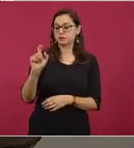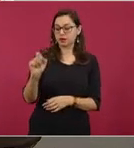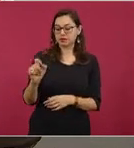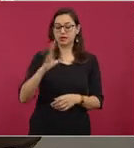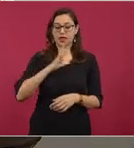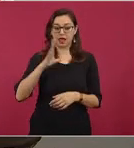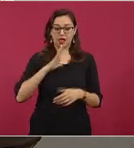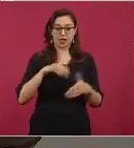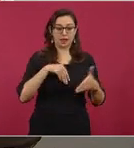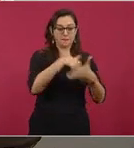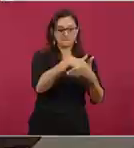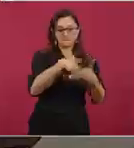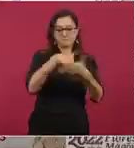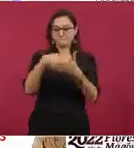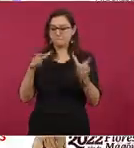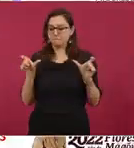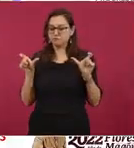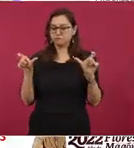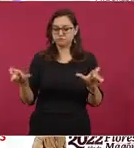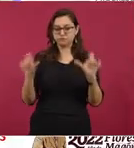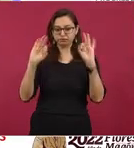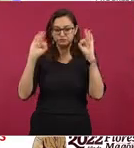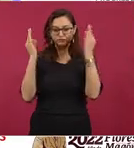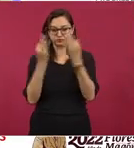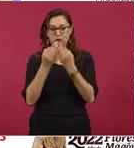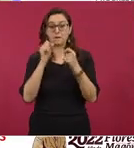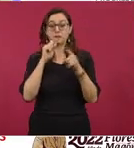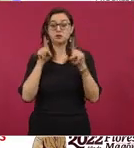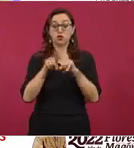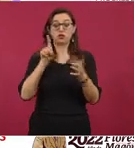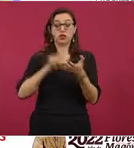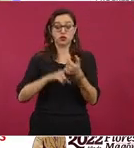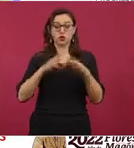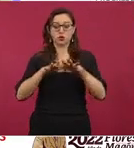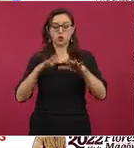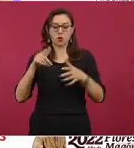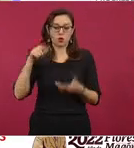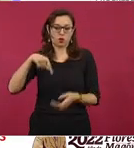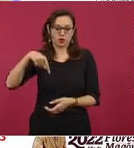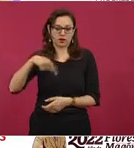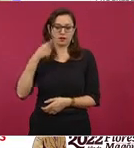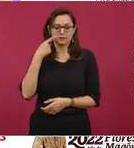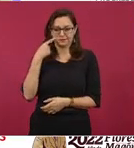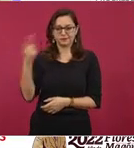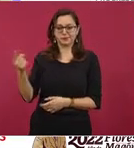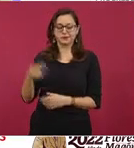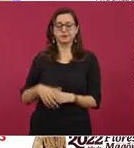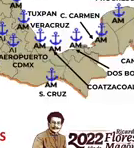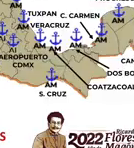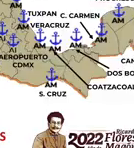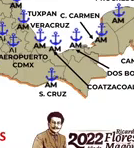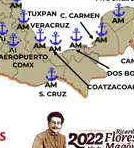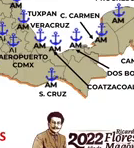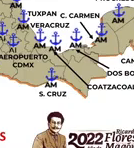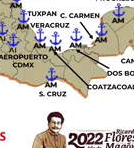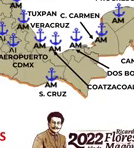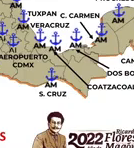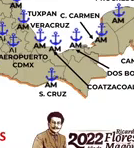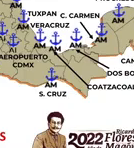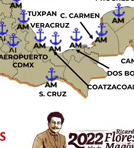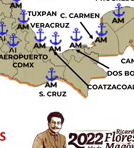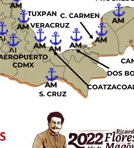marítimas y dos aduanas interiores, que son aquí en el aeropuerto de la Ciudad de México y en Pantaco,